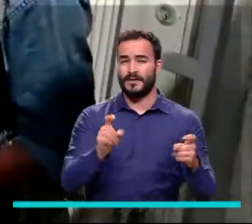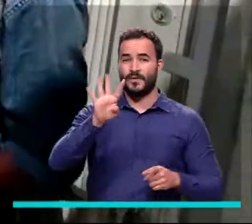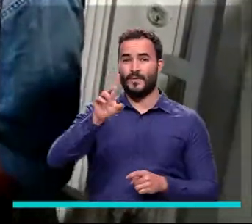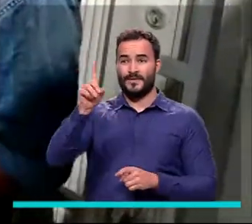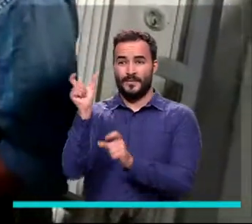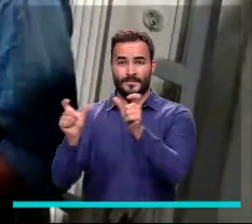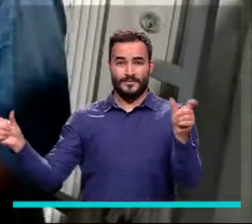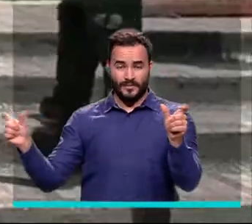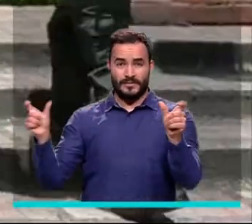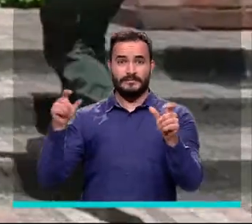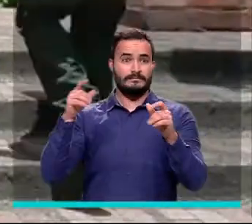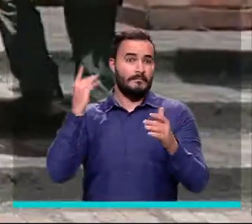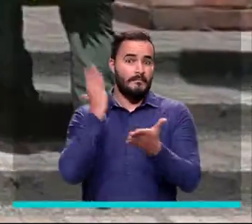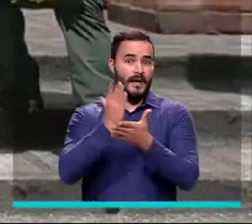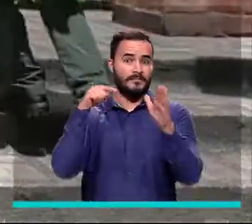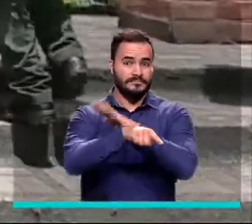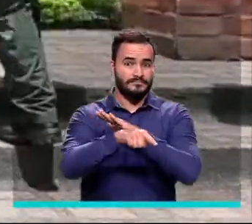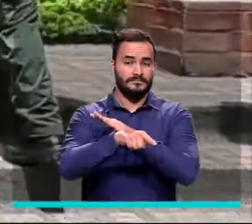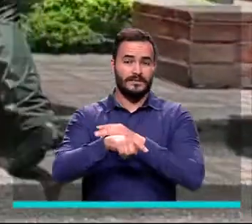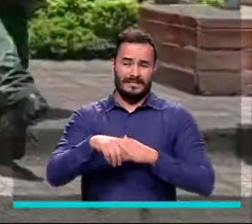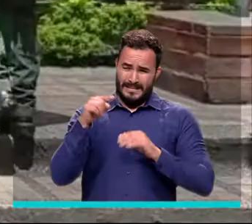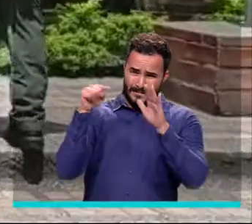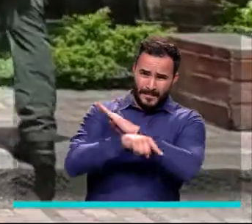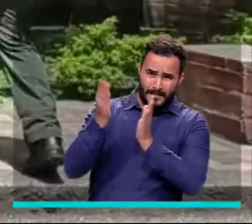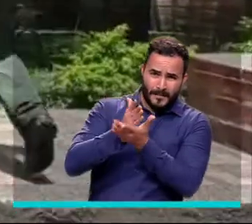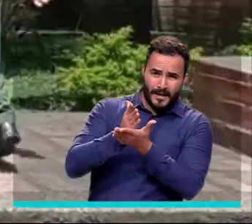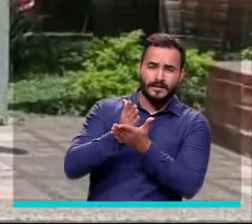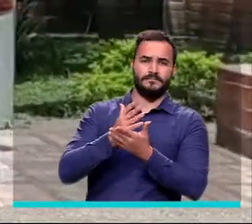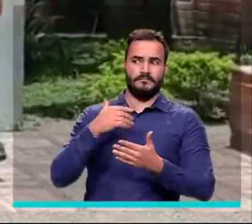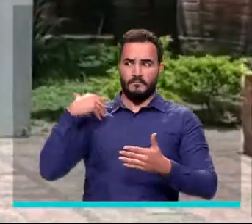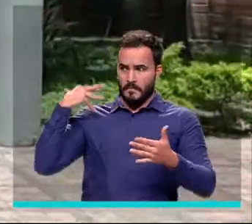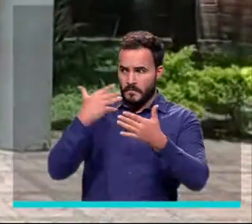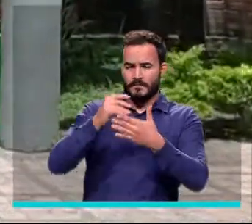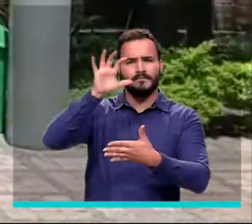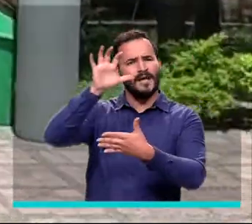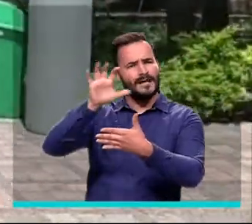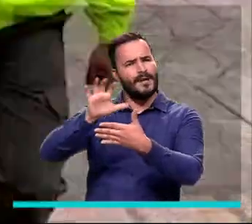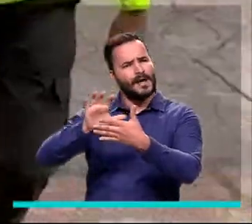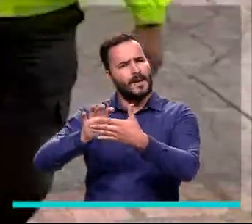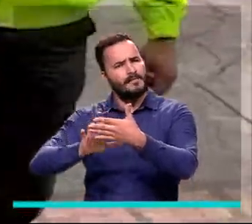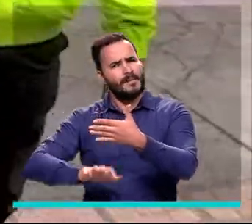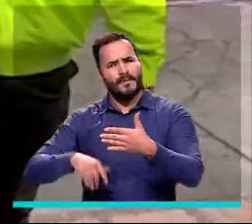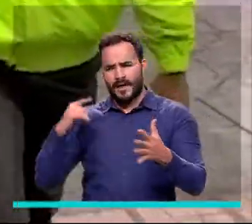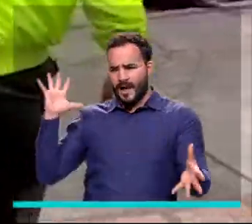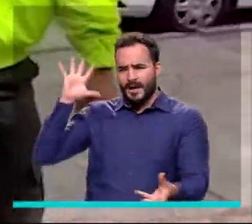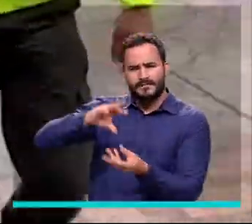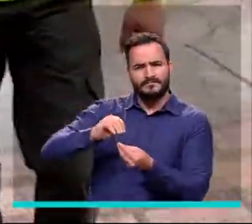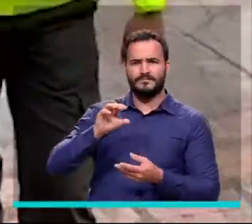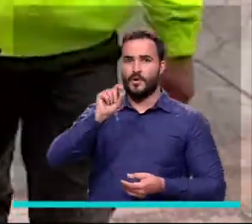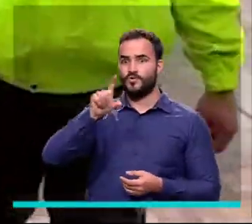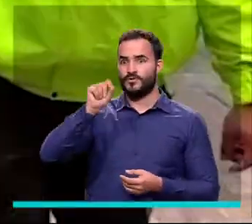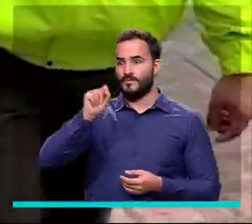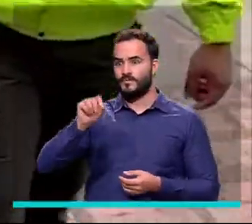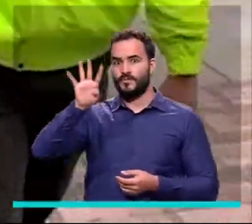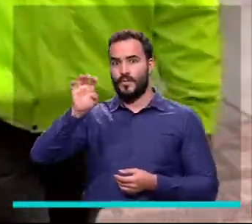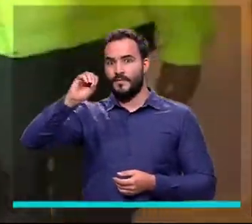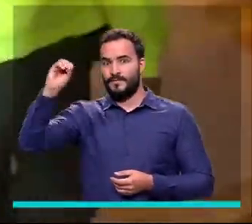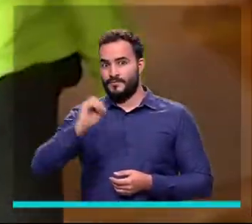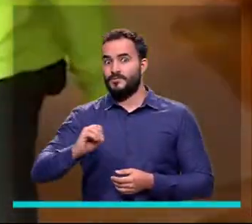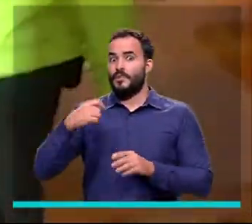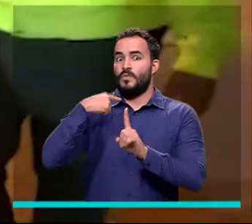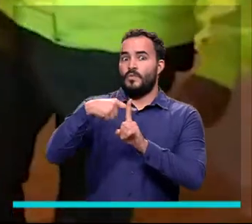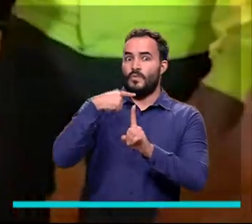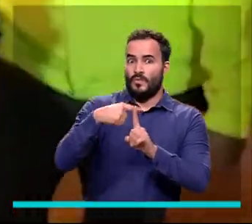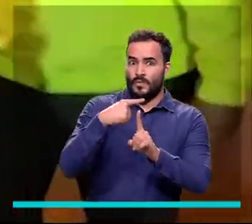de 41 personas por homicidio, un delito que continúa a la baja con una reducción acumulada para este periodo de 11,9%